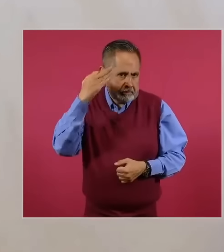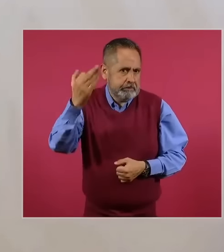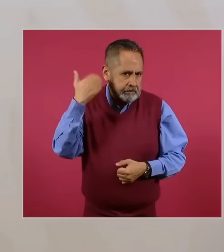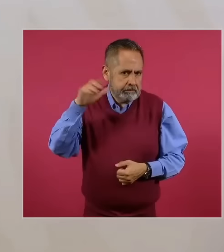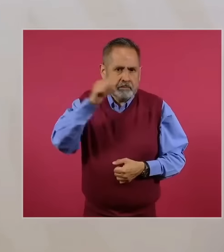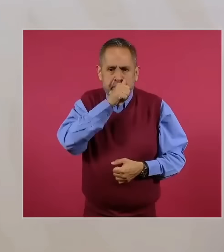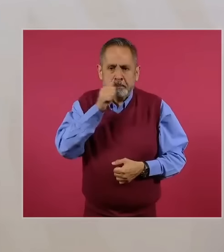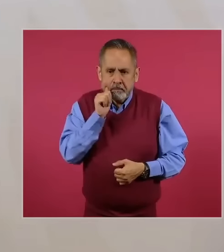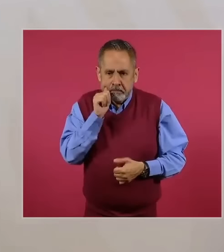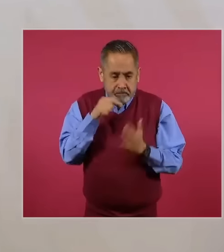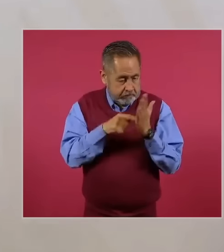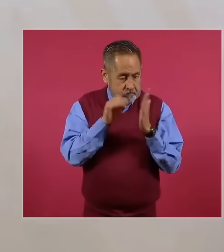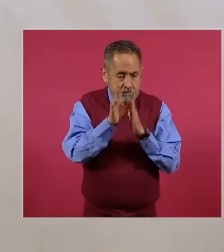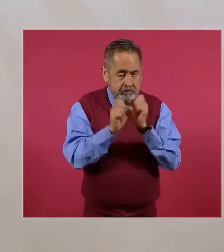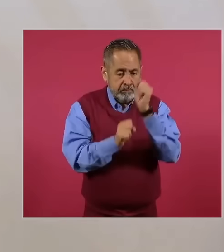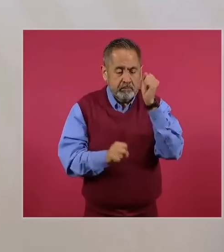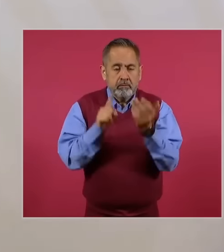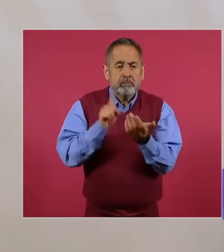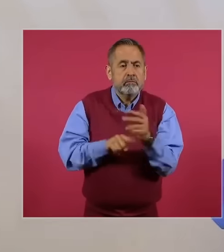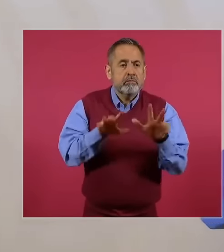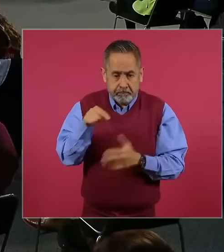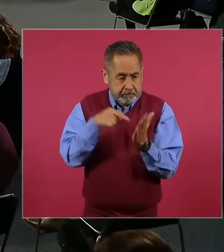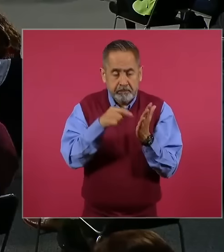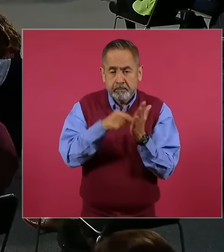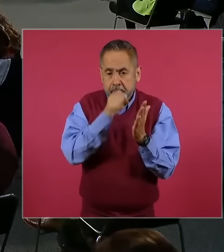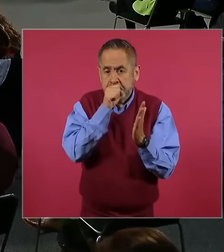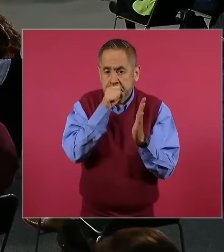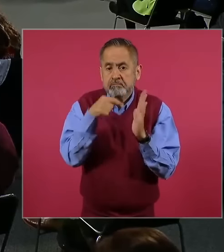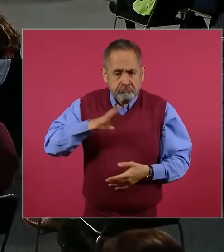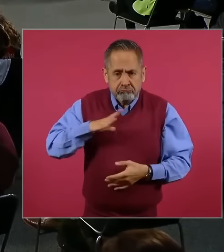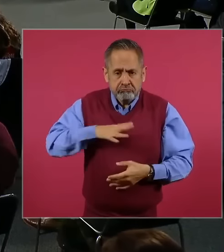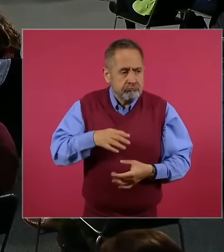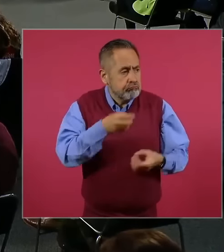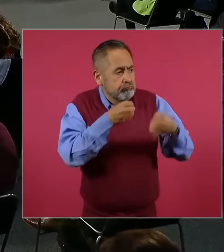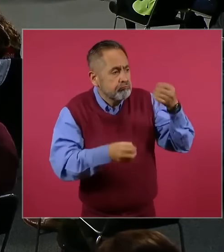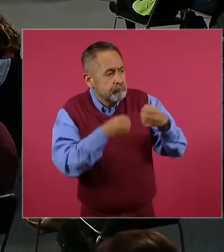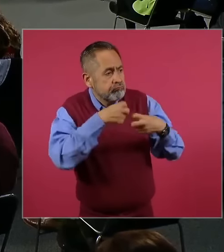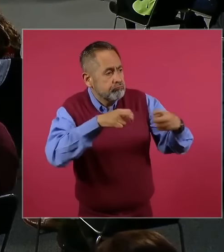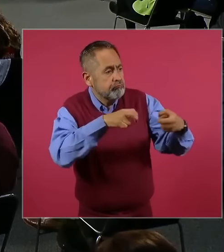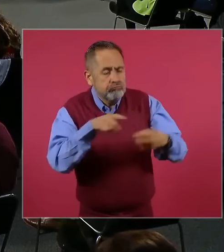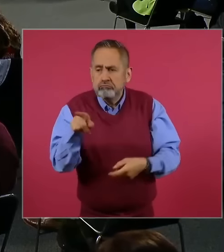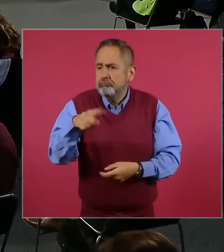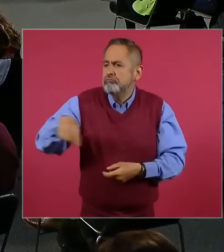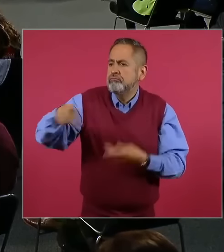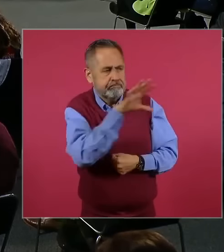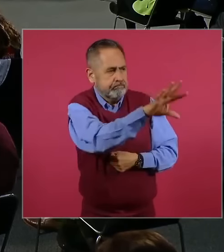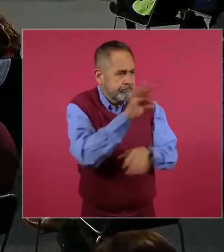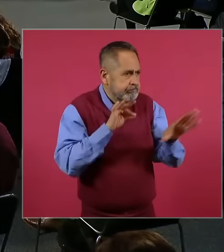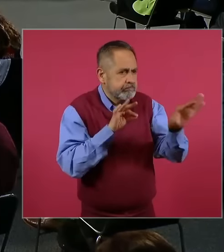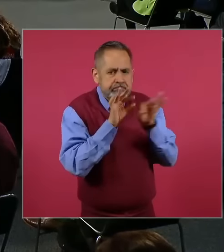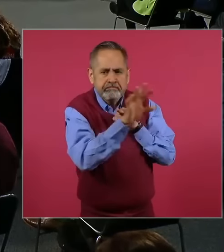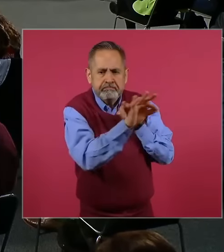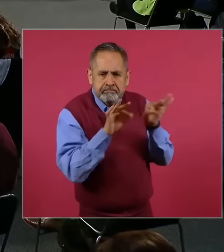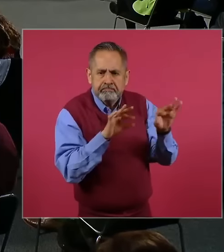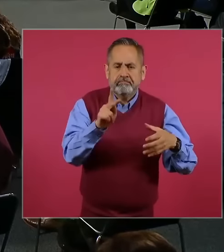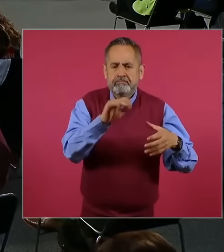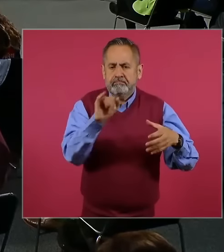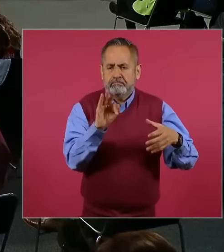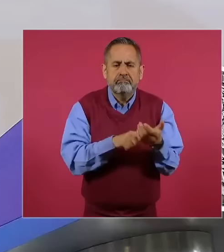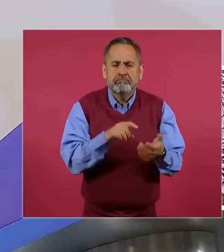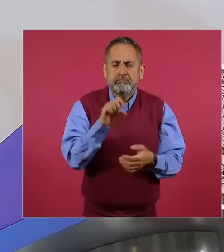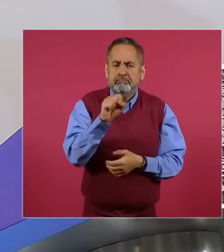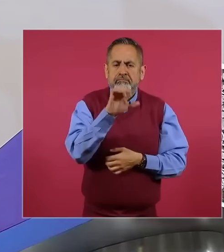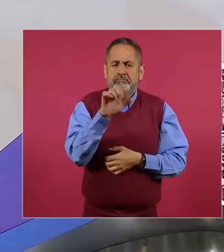acuerdo a la Constitución de 1857, se elegía a los ministros, a los jueces, a los integrantes